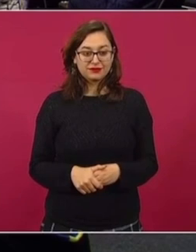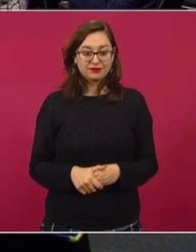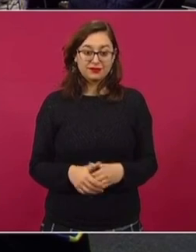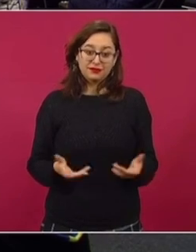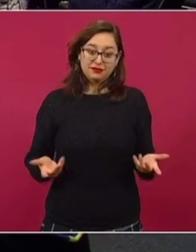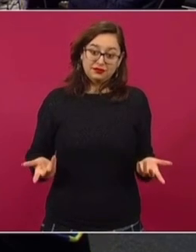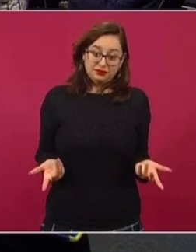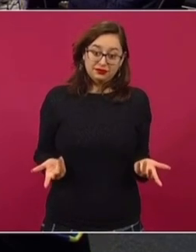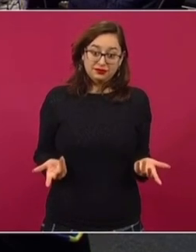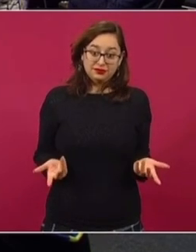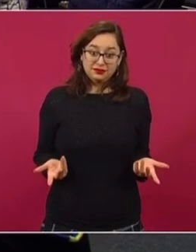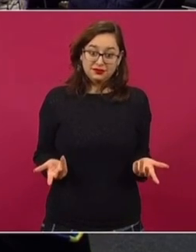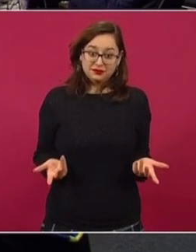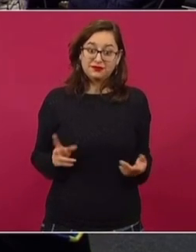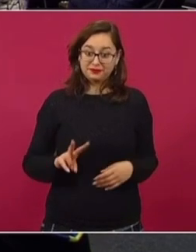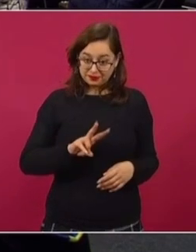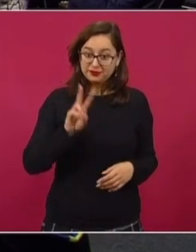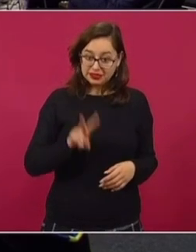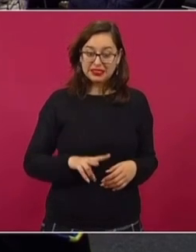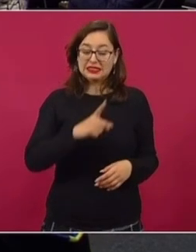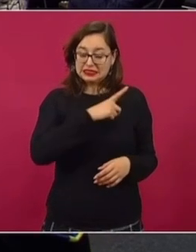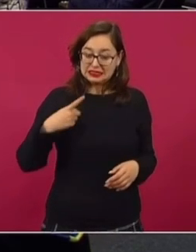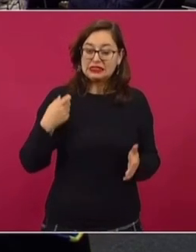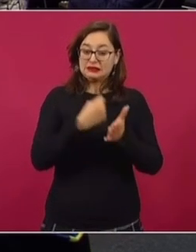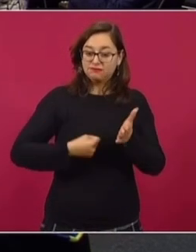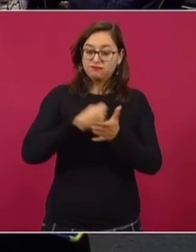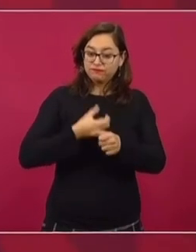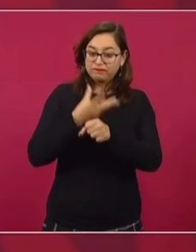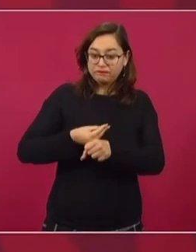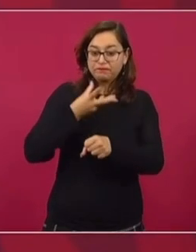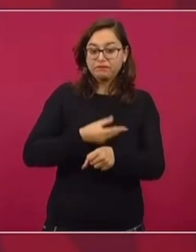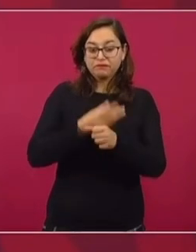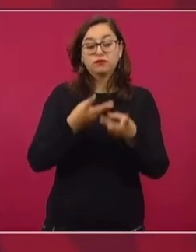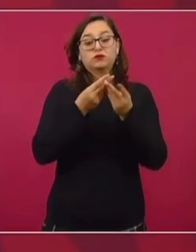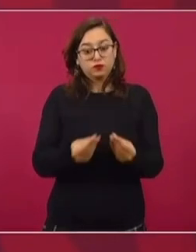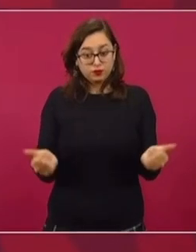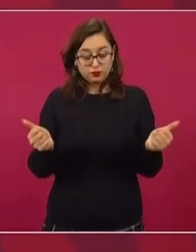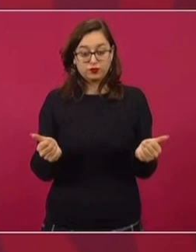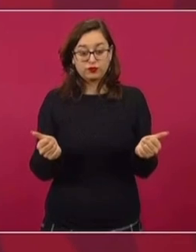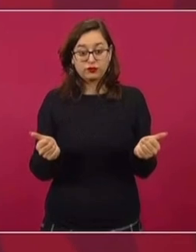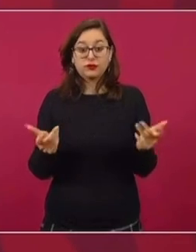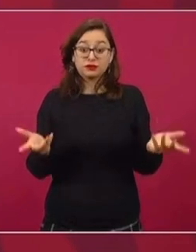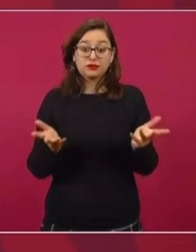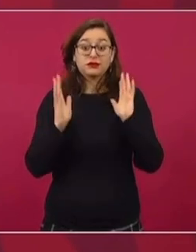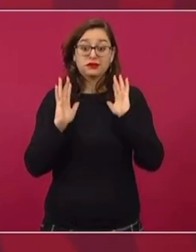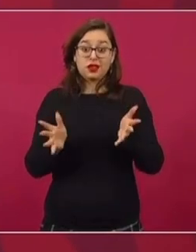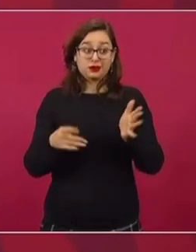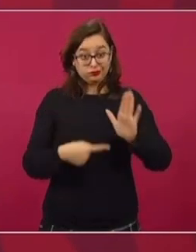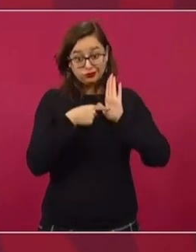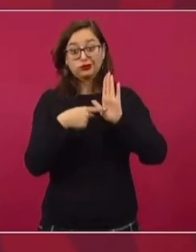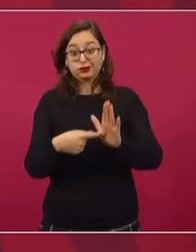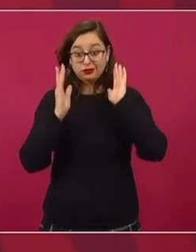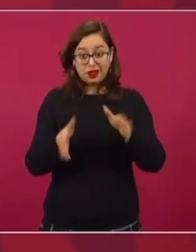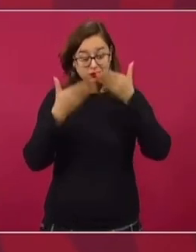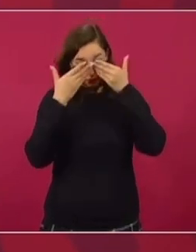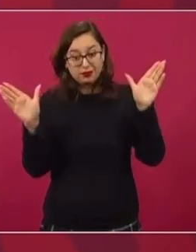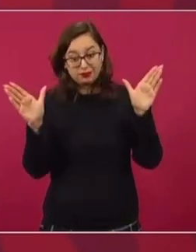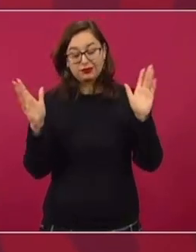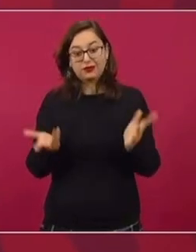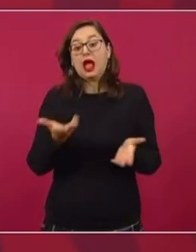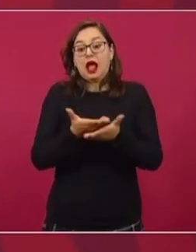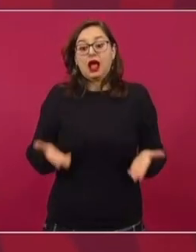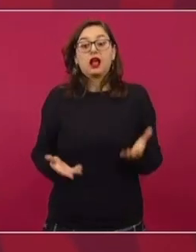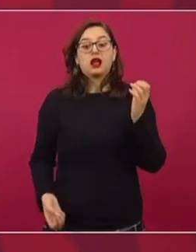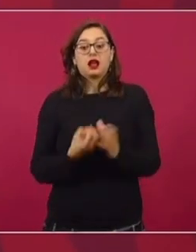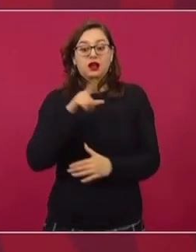Entonces, son de las cosas que tenemos que ir resolviendo. Afortunadamente ya se sabe de que no hay en este